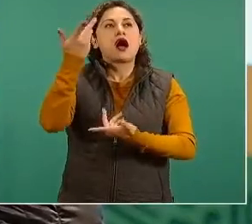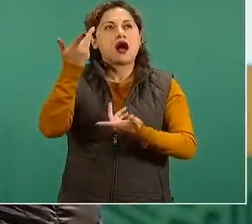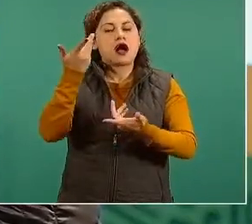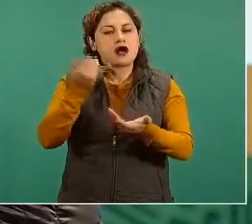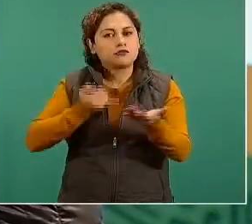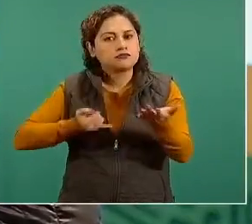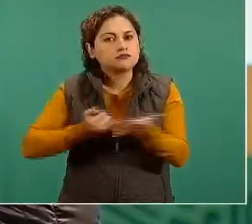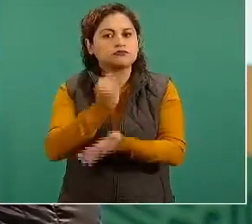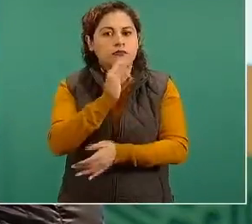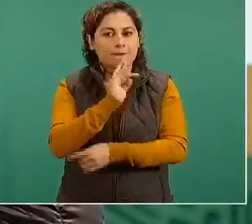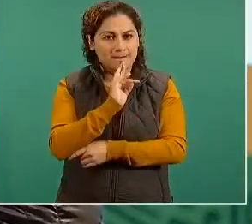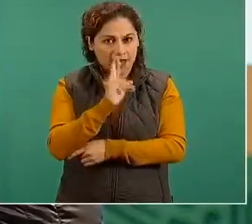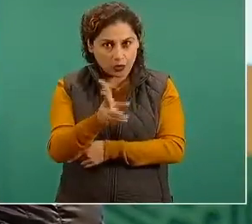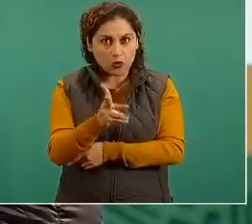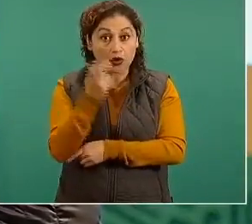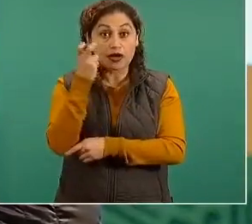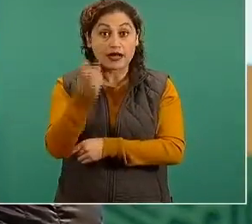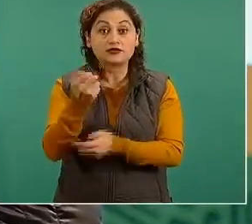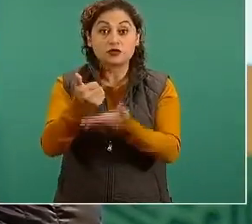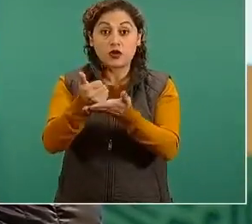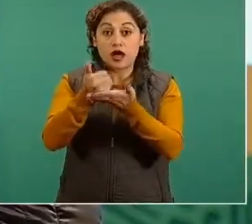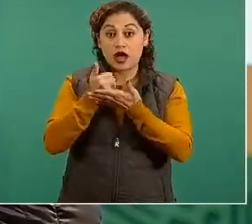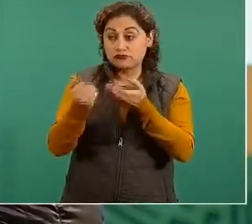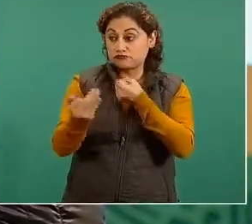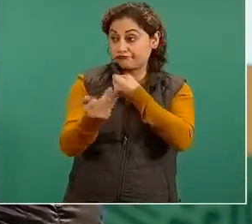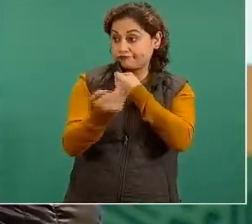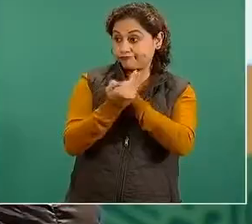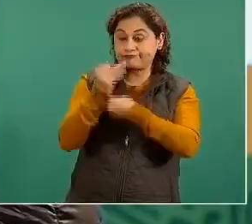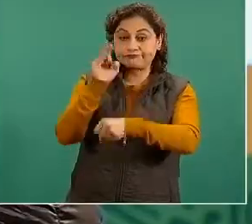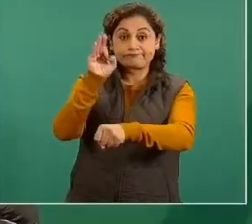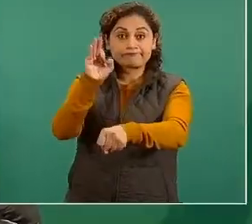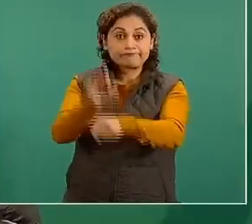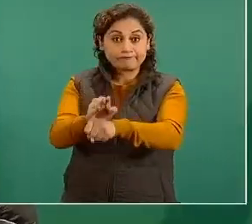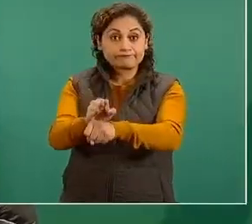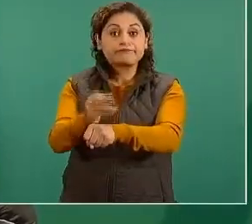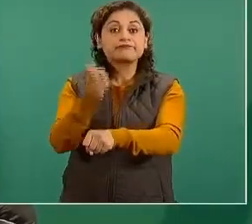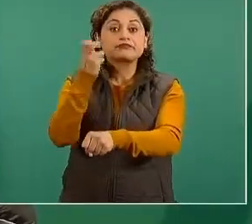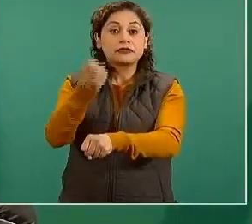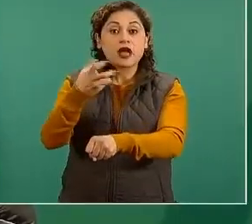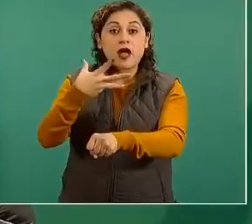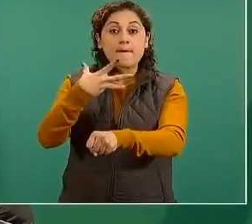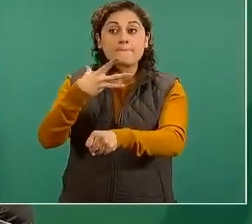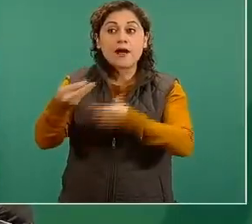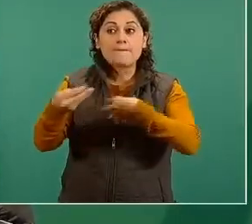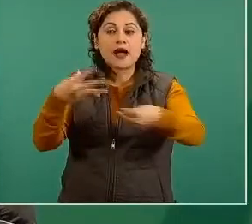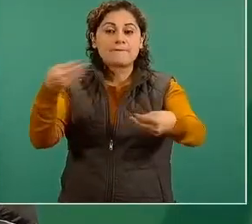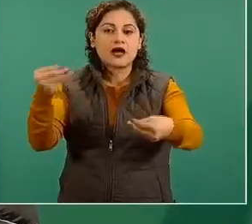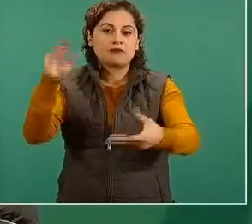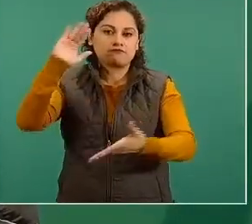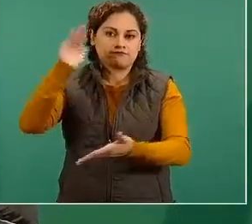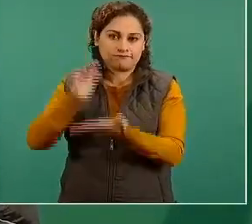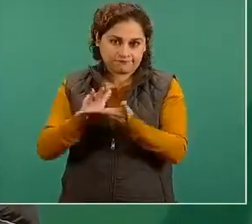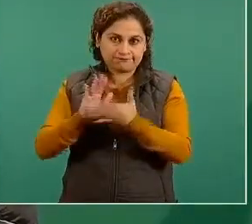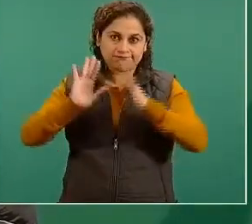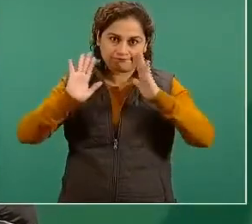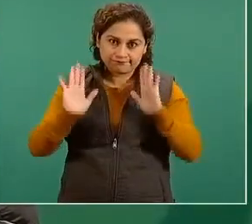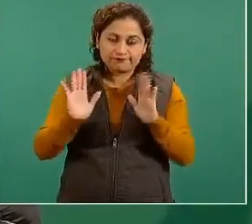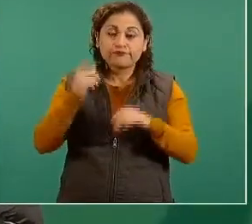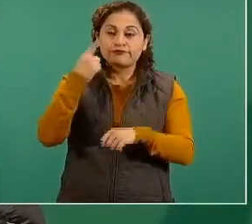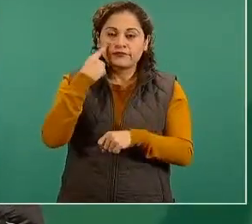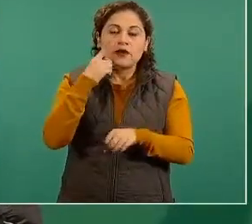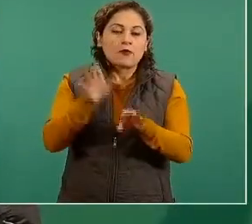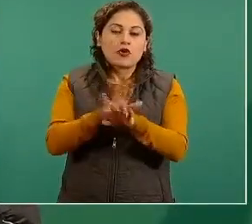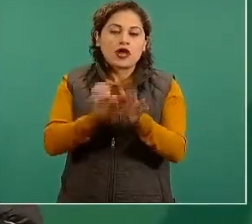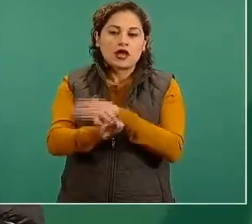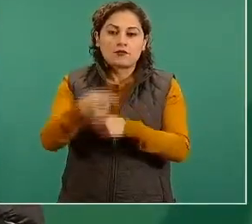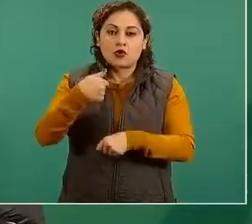evitar mayores y nuevas cadenas de contagio. Cuando nosotros rompemos la cadena de